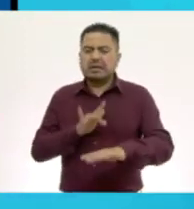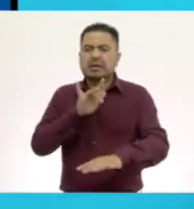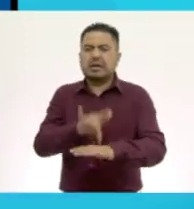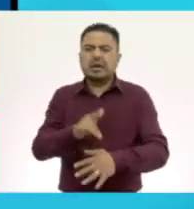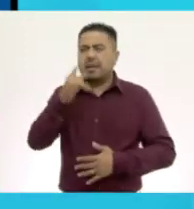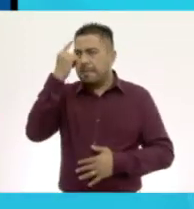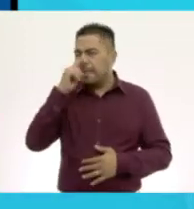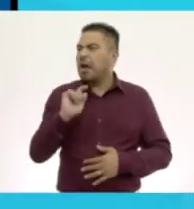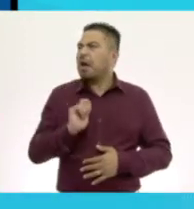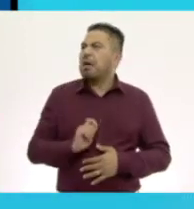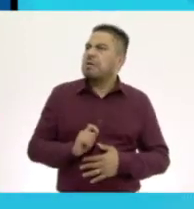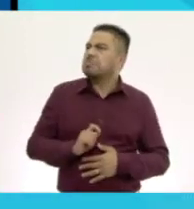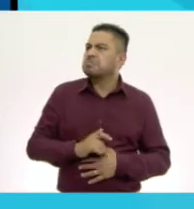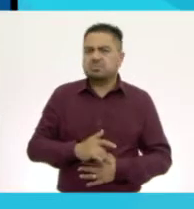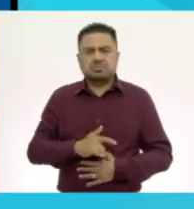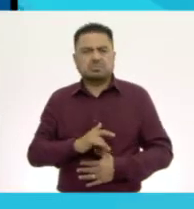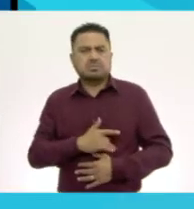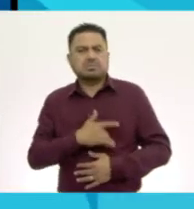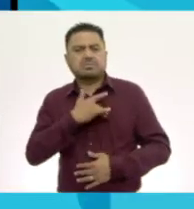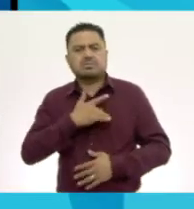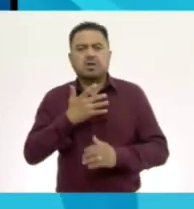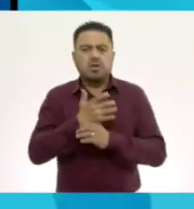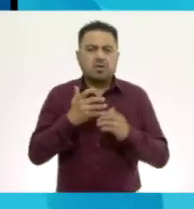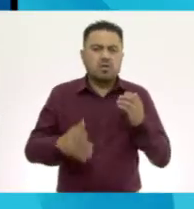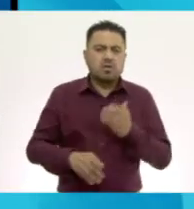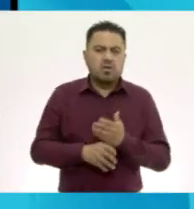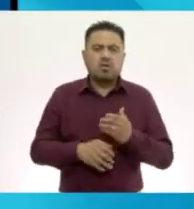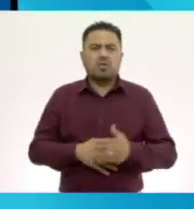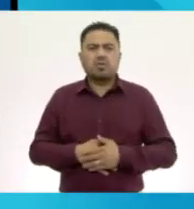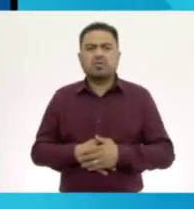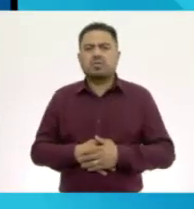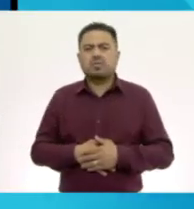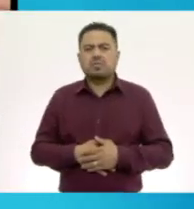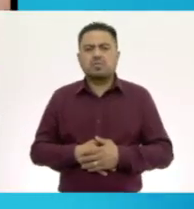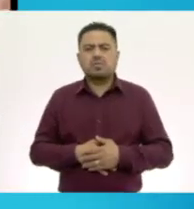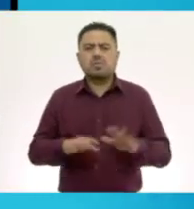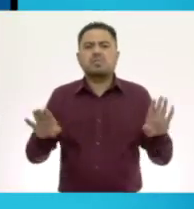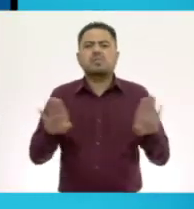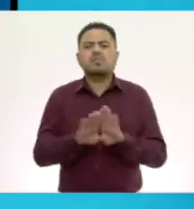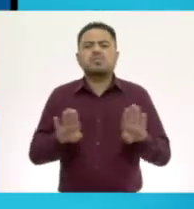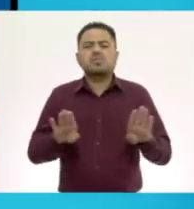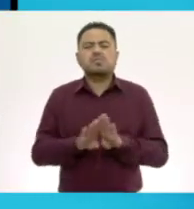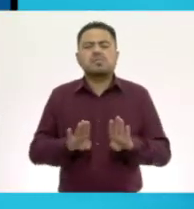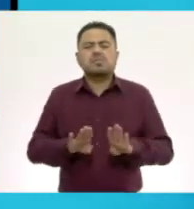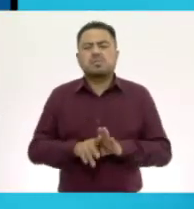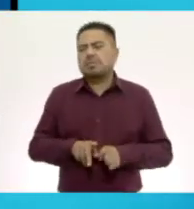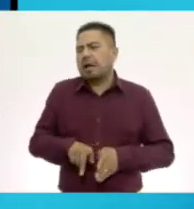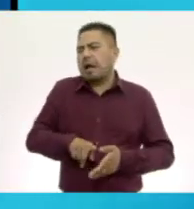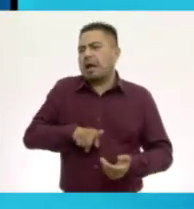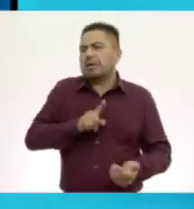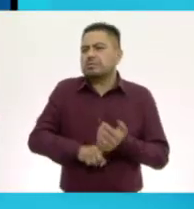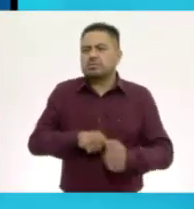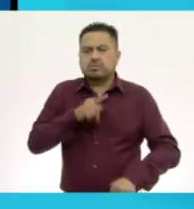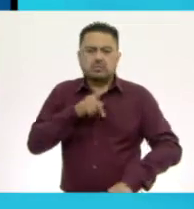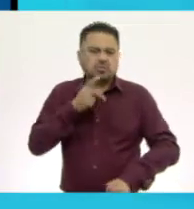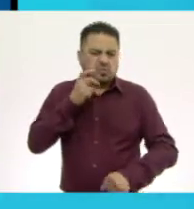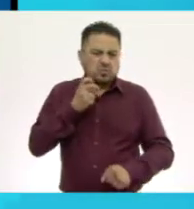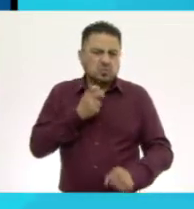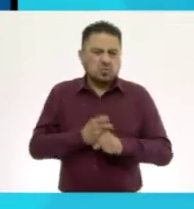sentir las cosas. Como si estuvieran duras,